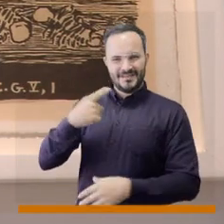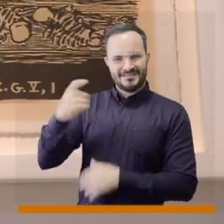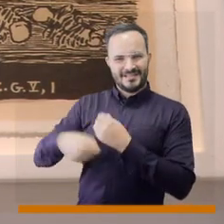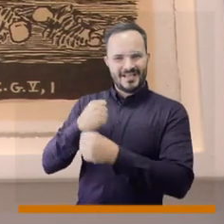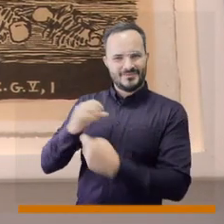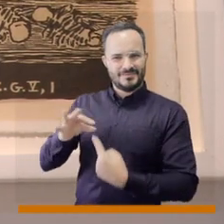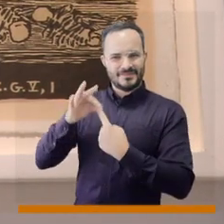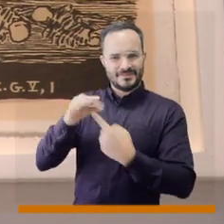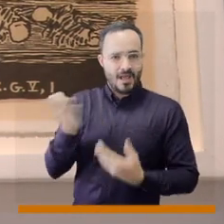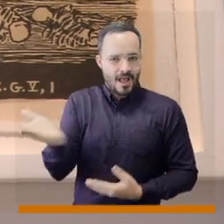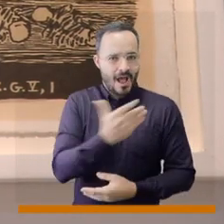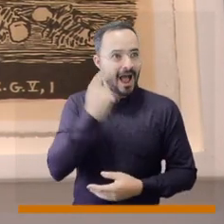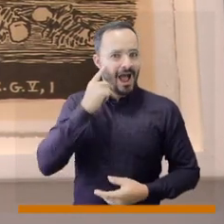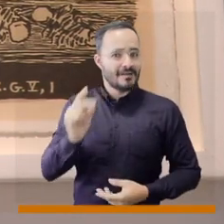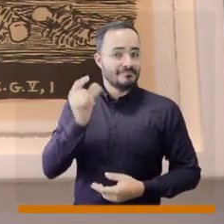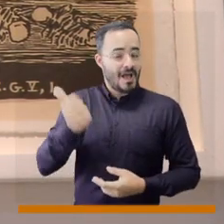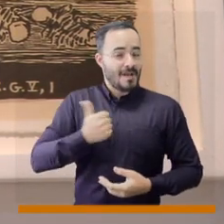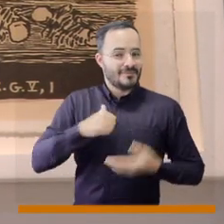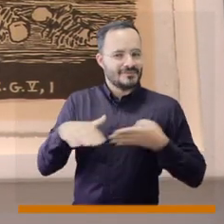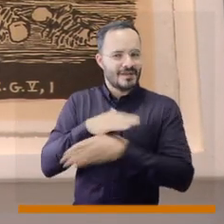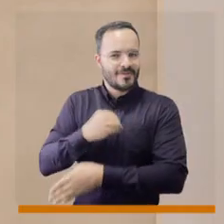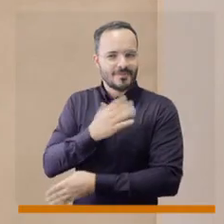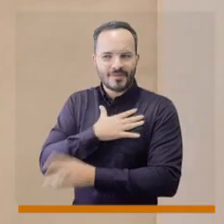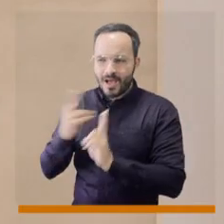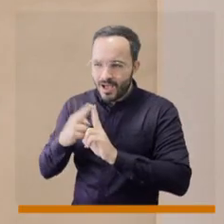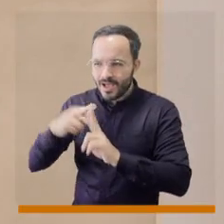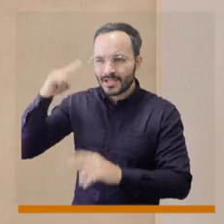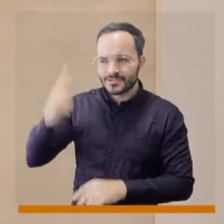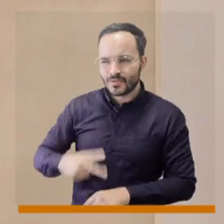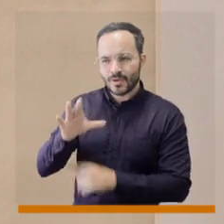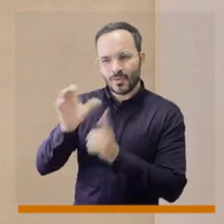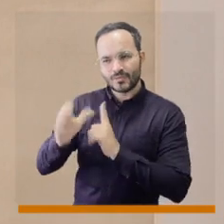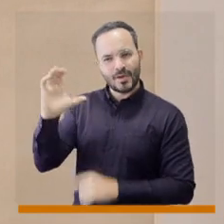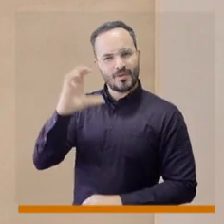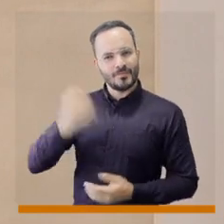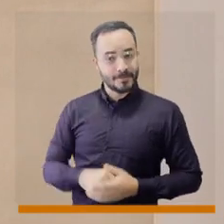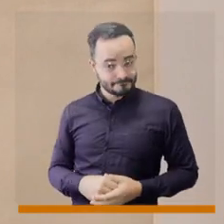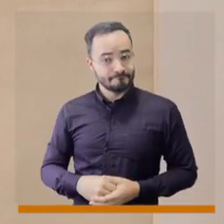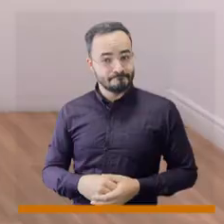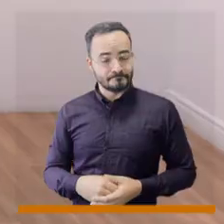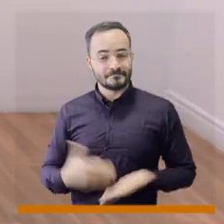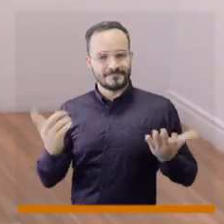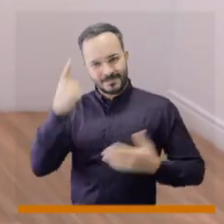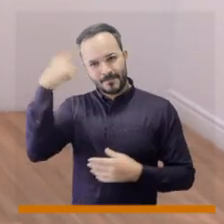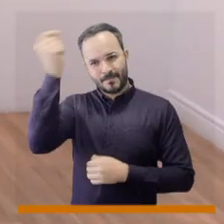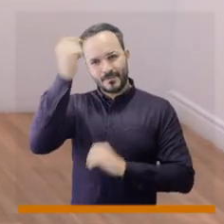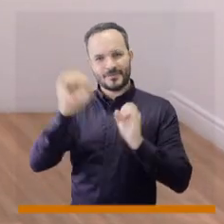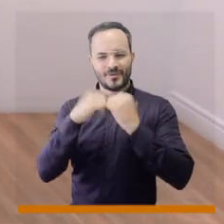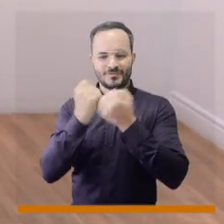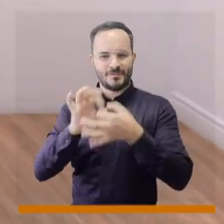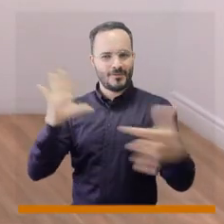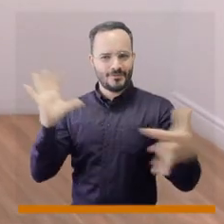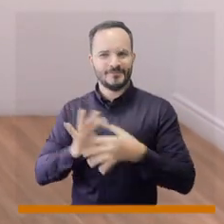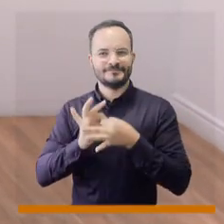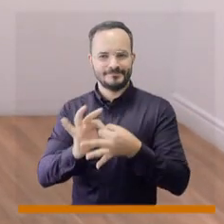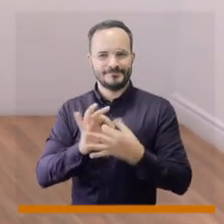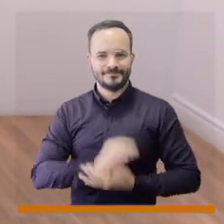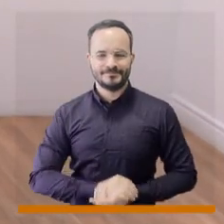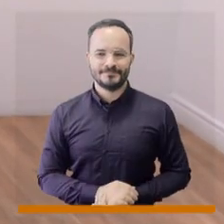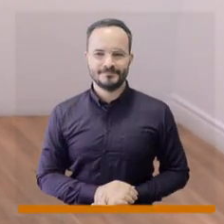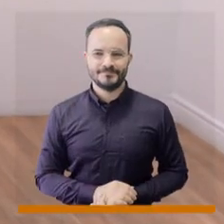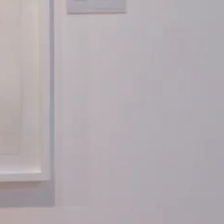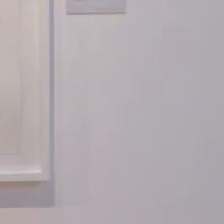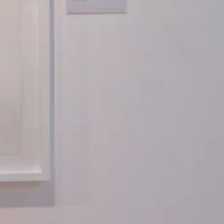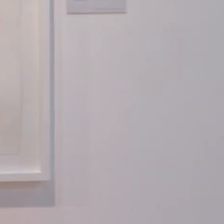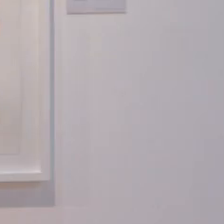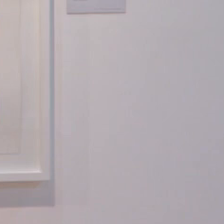centenario sea una excusa más para conocer más sobre nuestra historia y la cultura del país a través del banco. Porque el Consejo somos tú